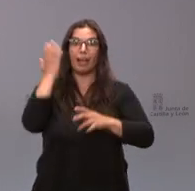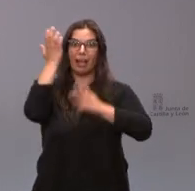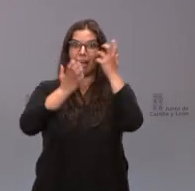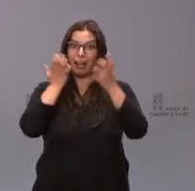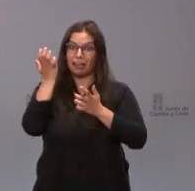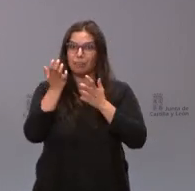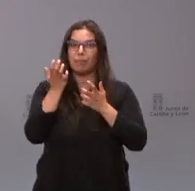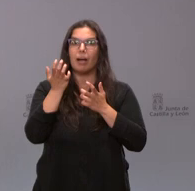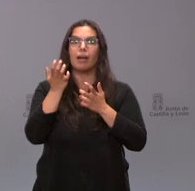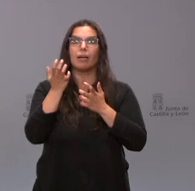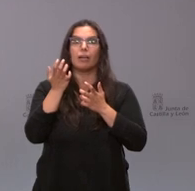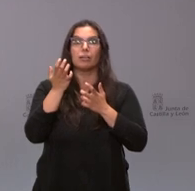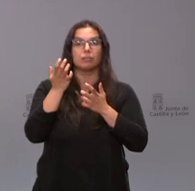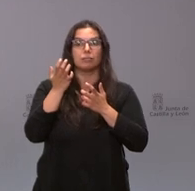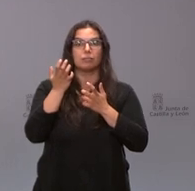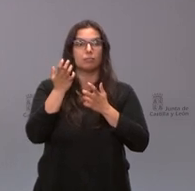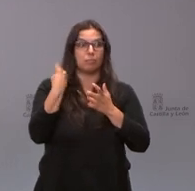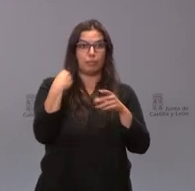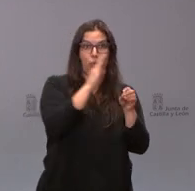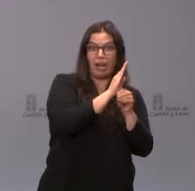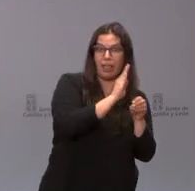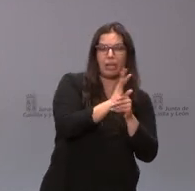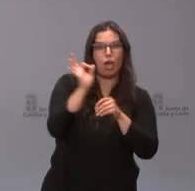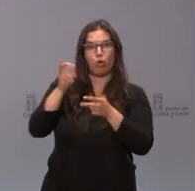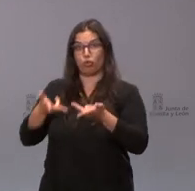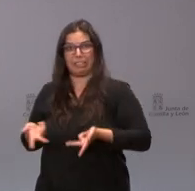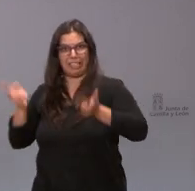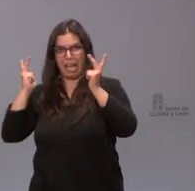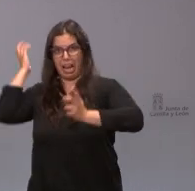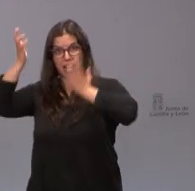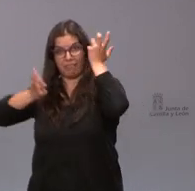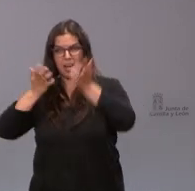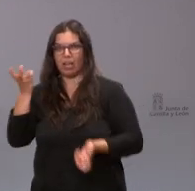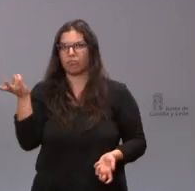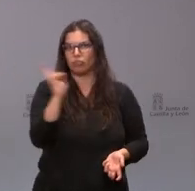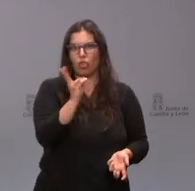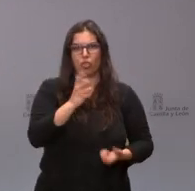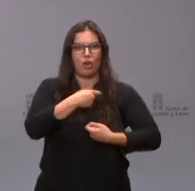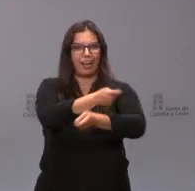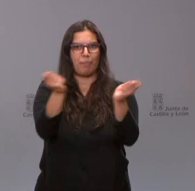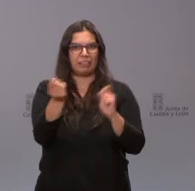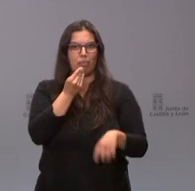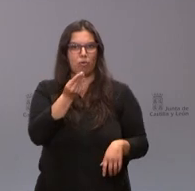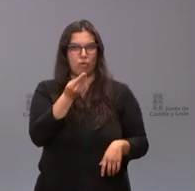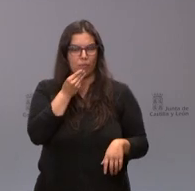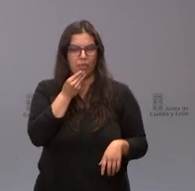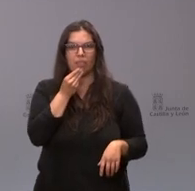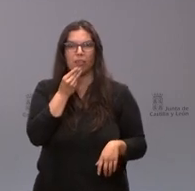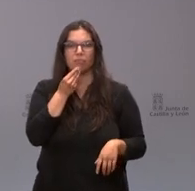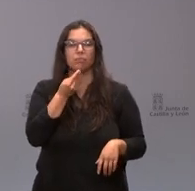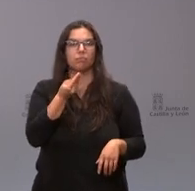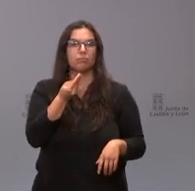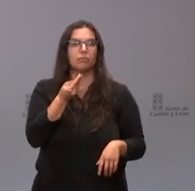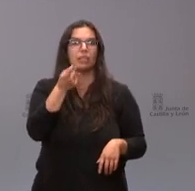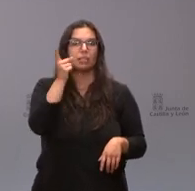y a la fauna salvaje esto es algo que se está realizando ya este momento al margen de los cerramientos vallados ganaderos y reposición de las